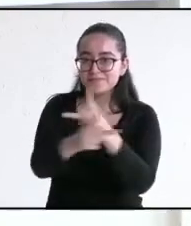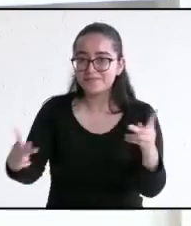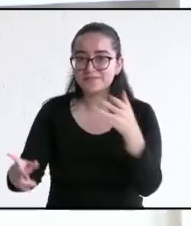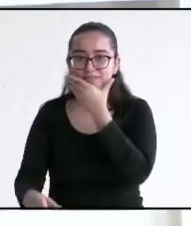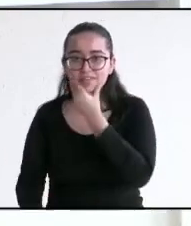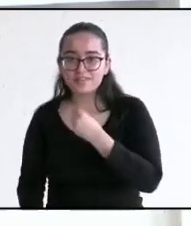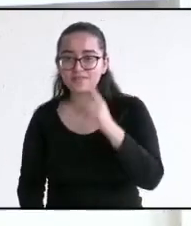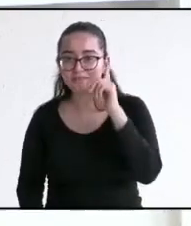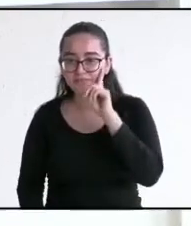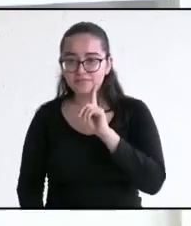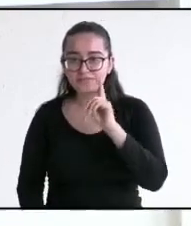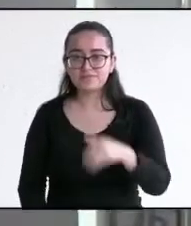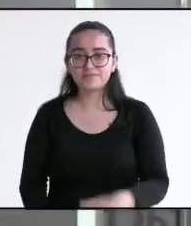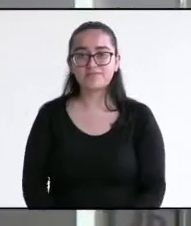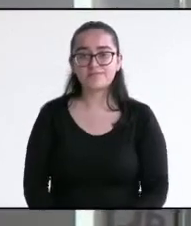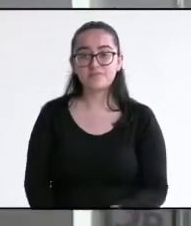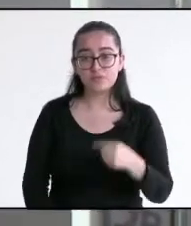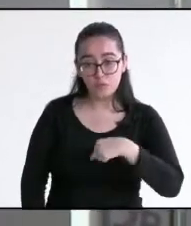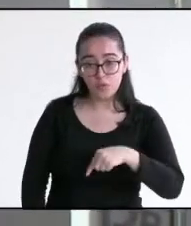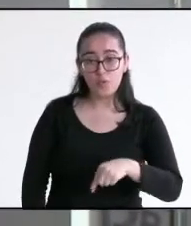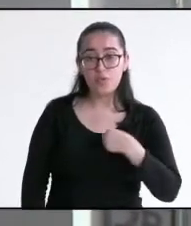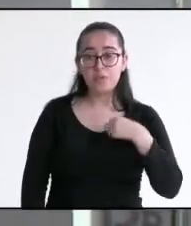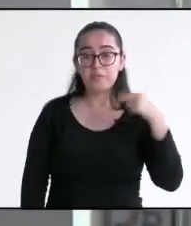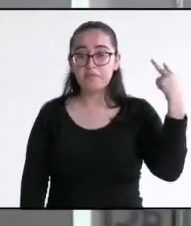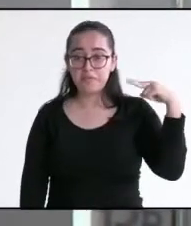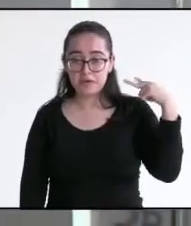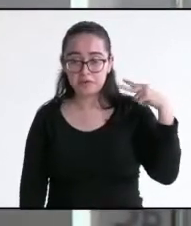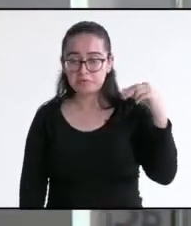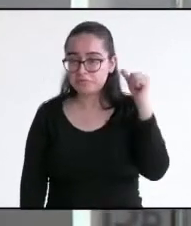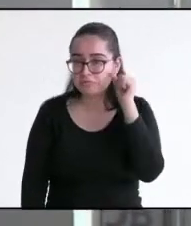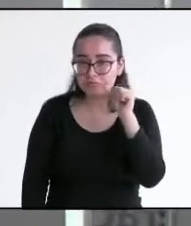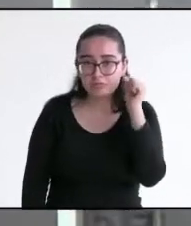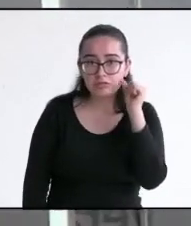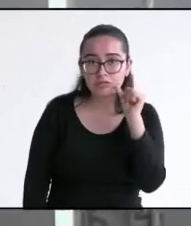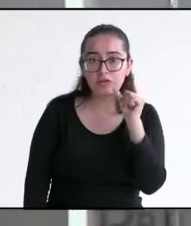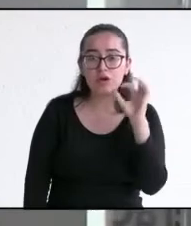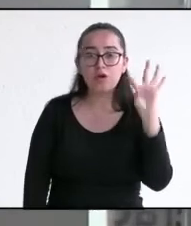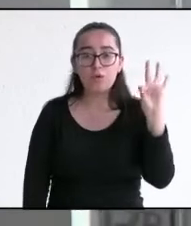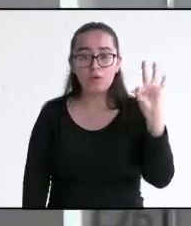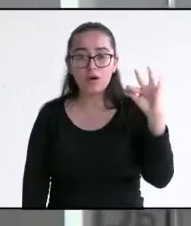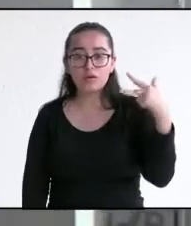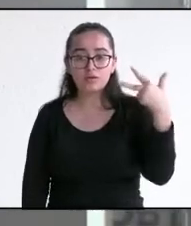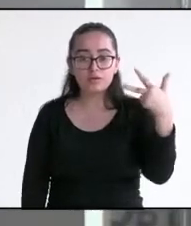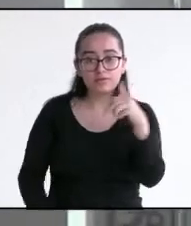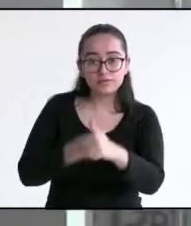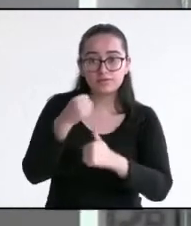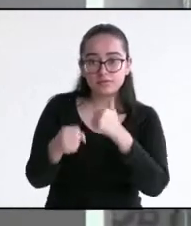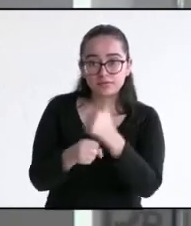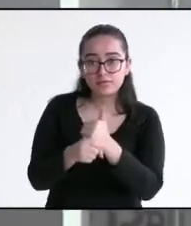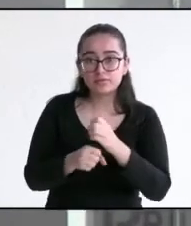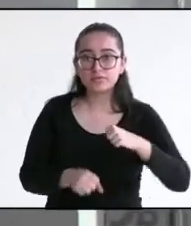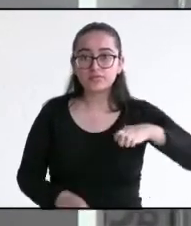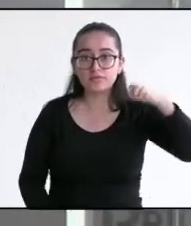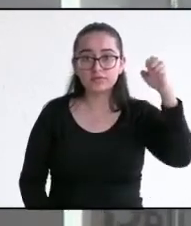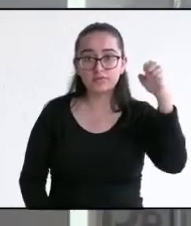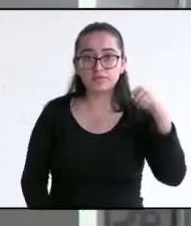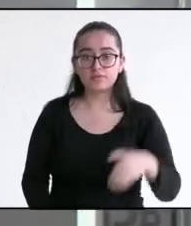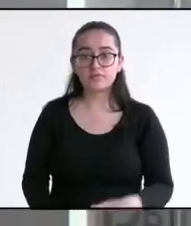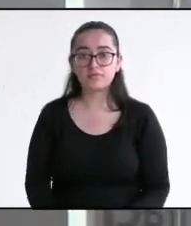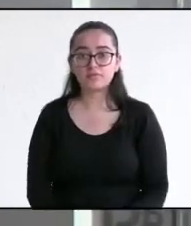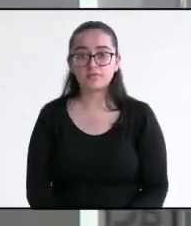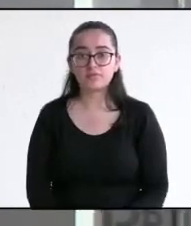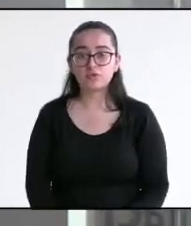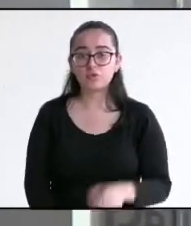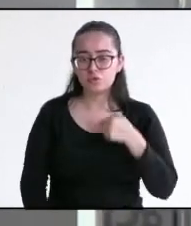Soy María López, veracruzana actopeña de nacimiento. Tengo 48 años de edad. Soy madre, estilista y estudiante de la